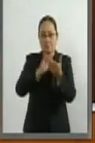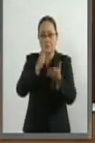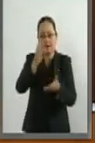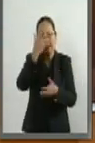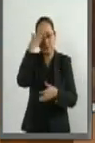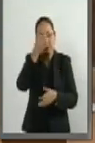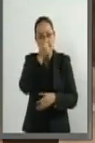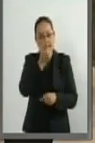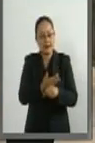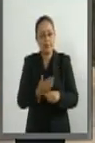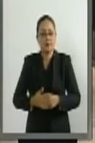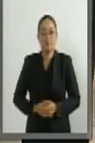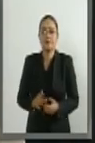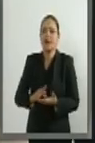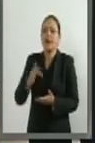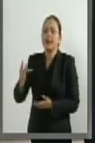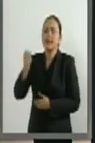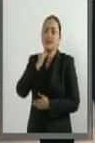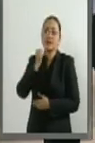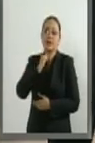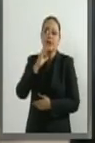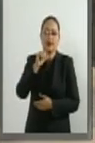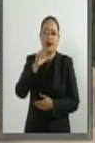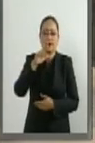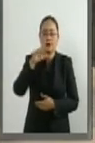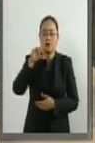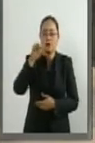secretario. Gracias, senador Carlos Alberto Puente.